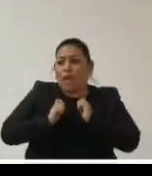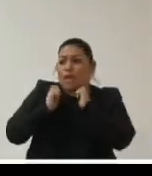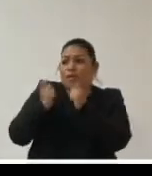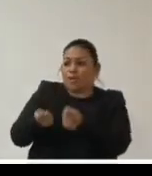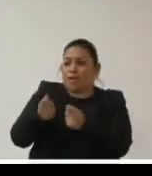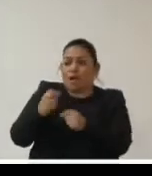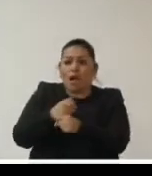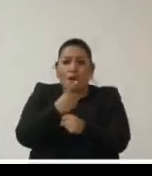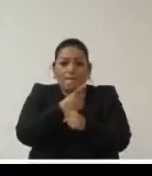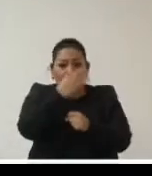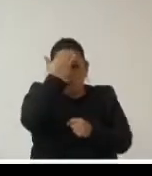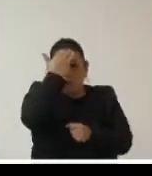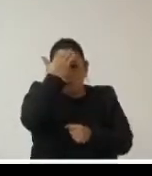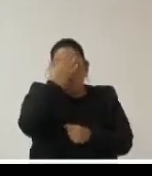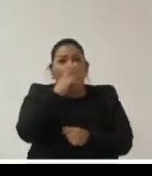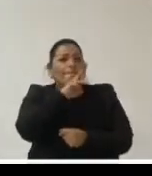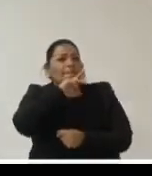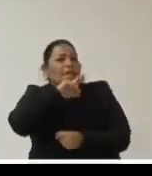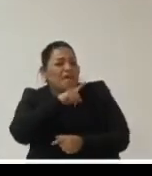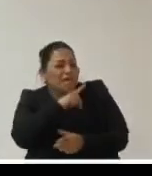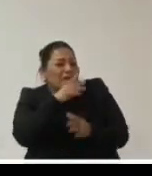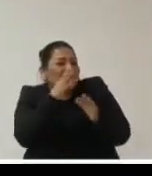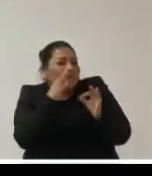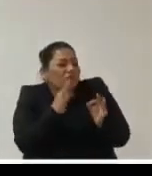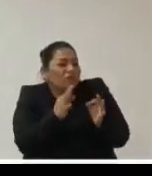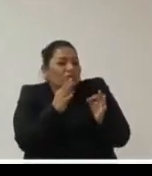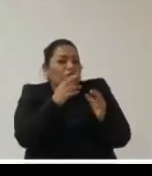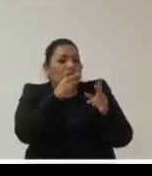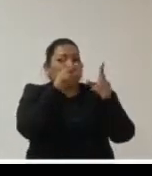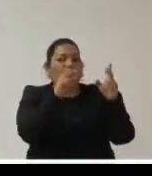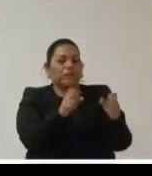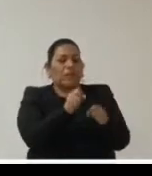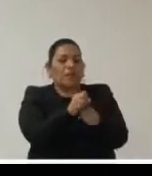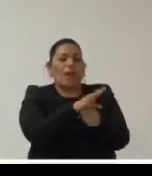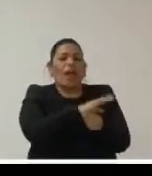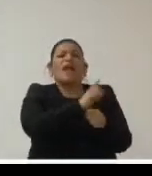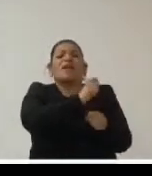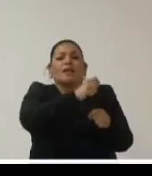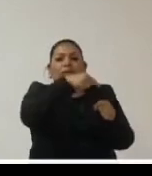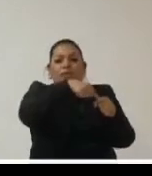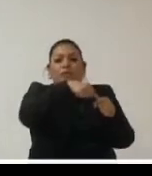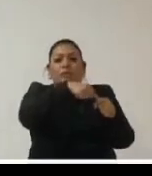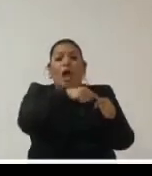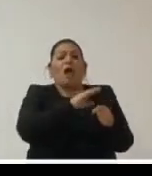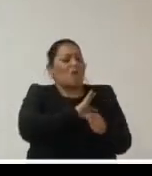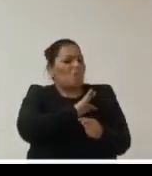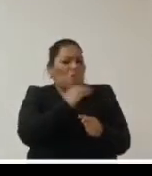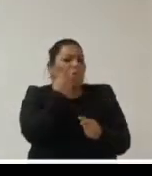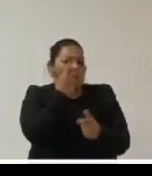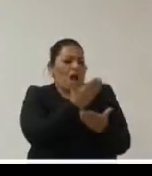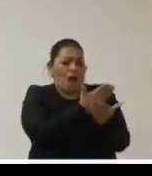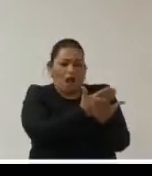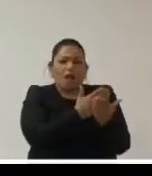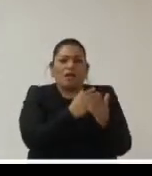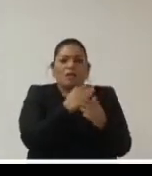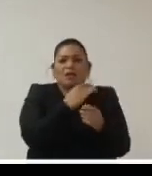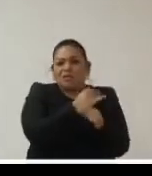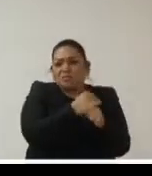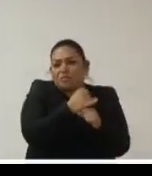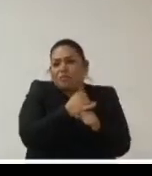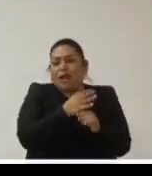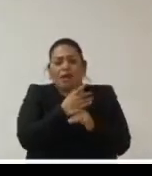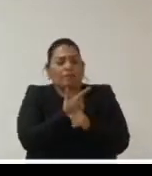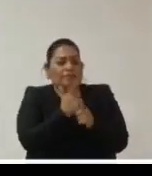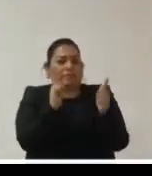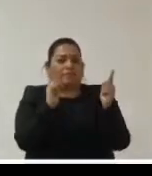de conocer de conocer mejor sobre todo y de aprovechar la información pública para atender pues todas las